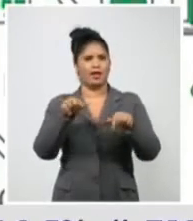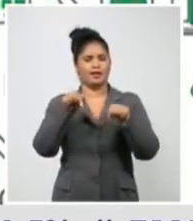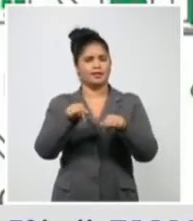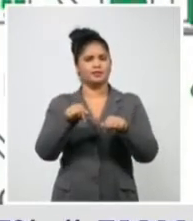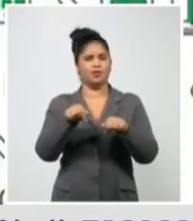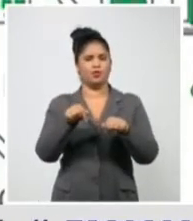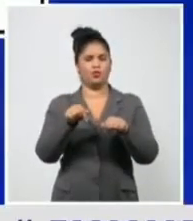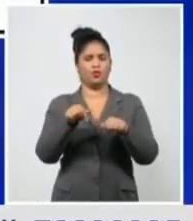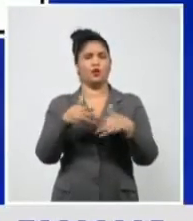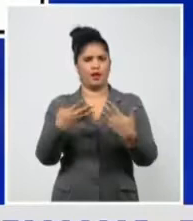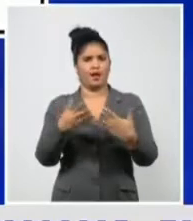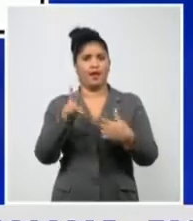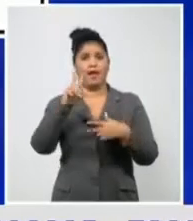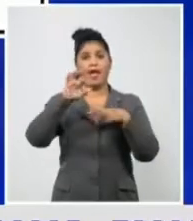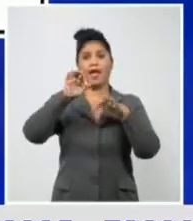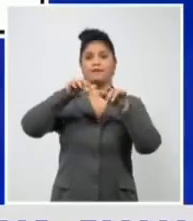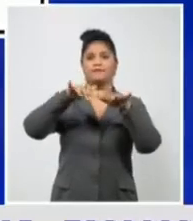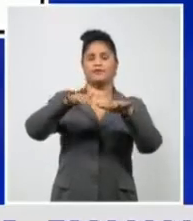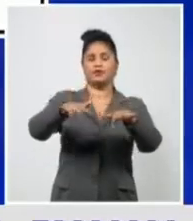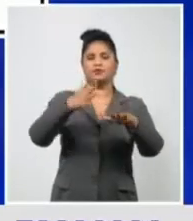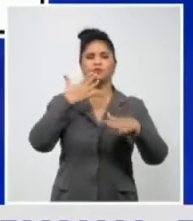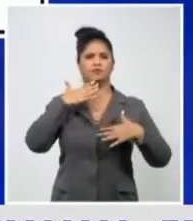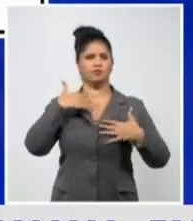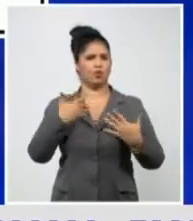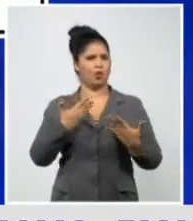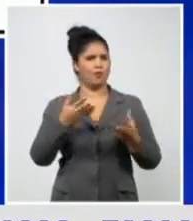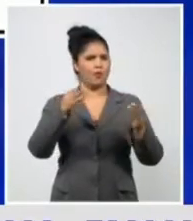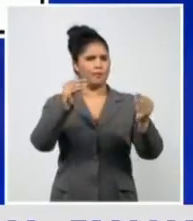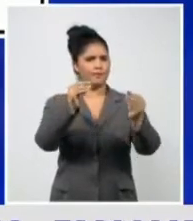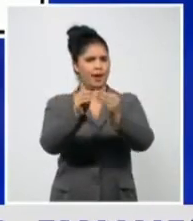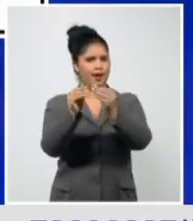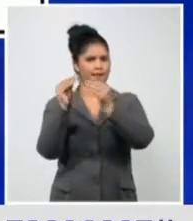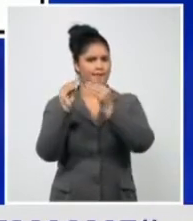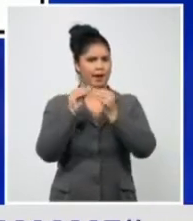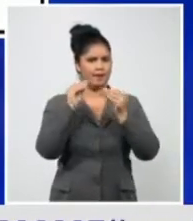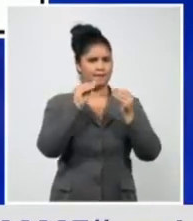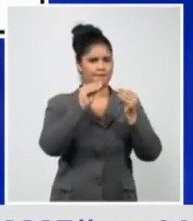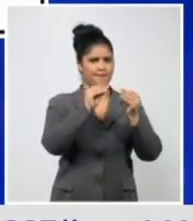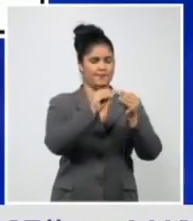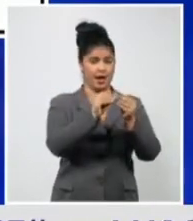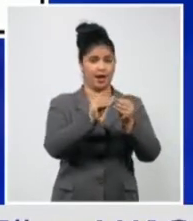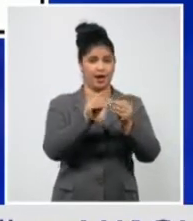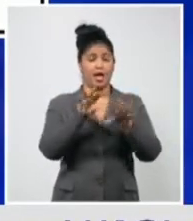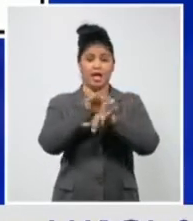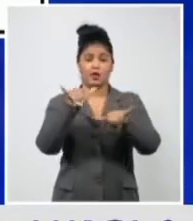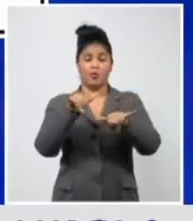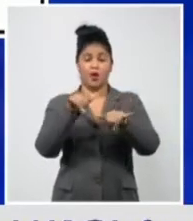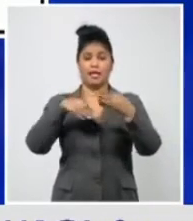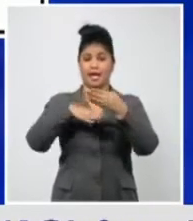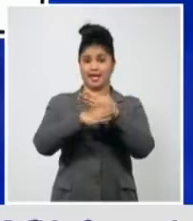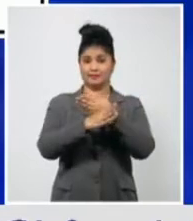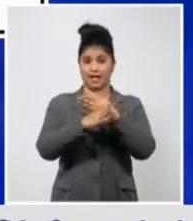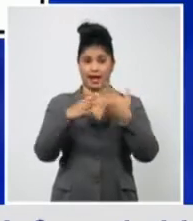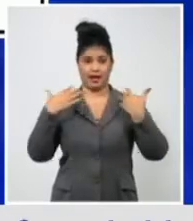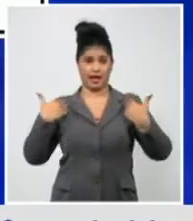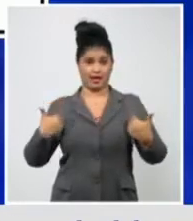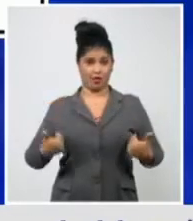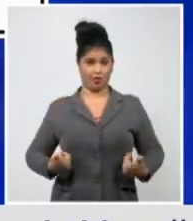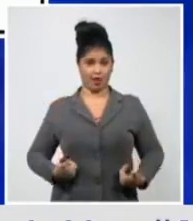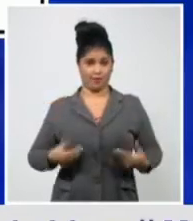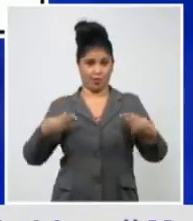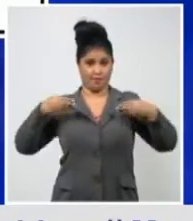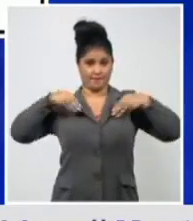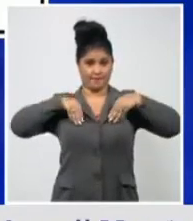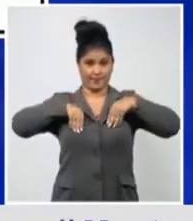por donde se pega al receptor celular. Es decir, que ahí es la